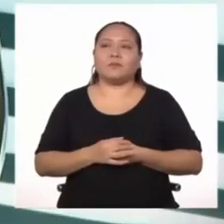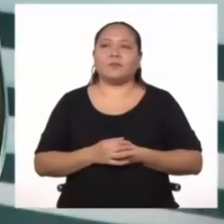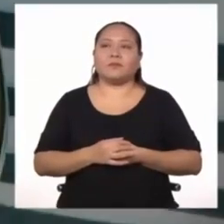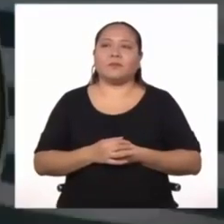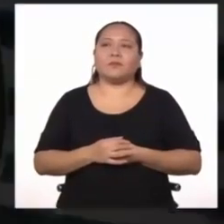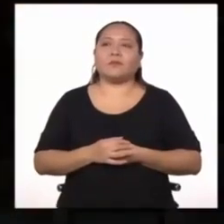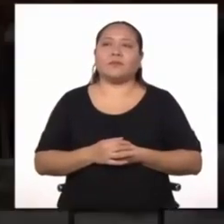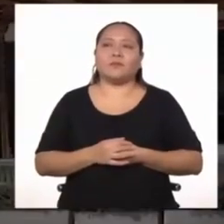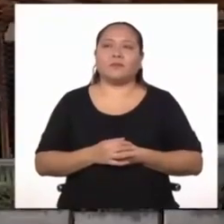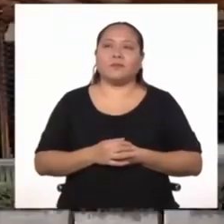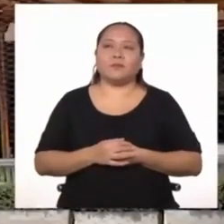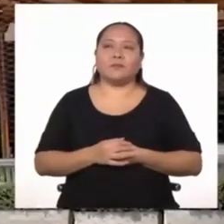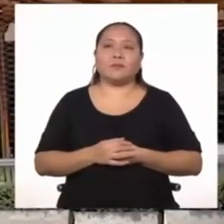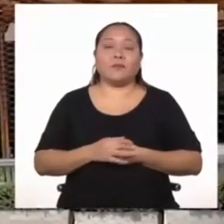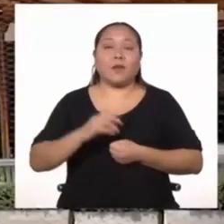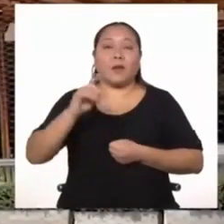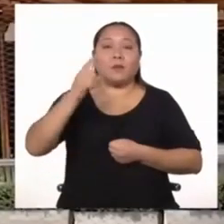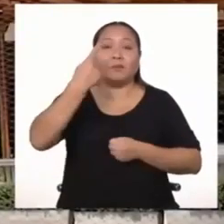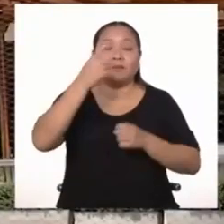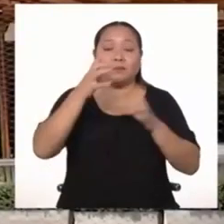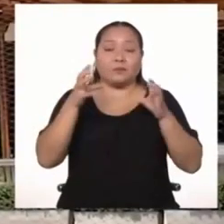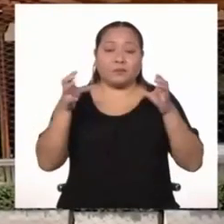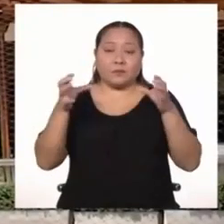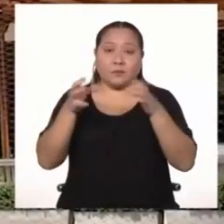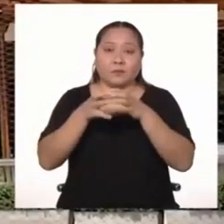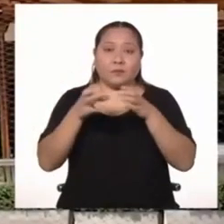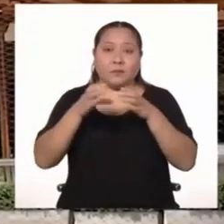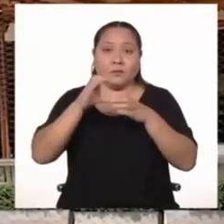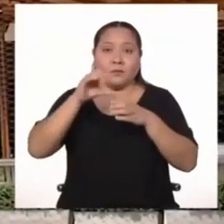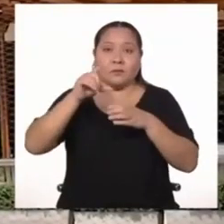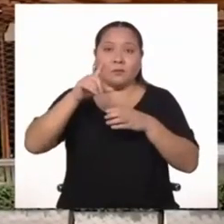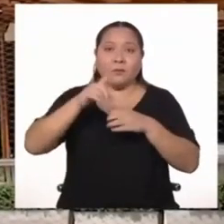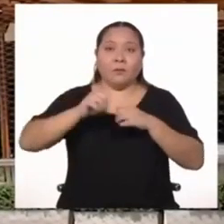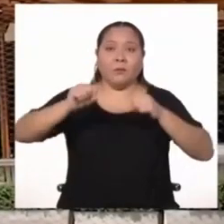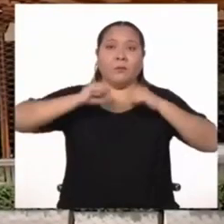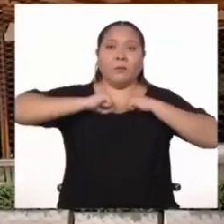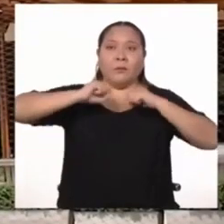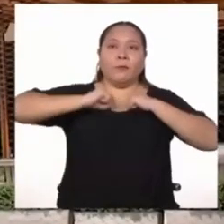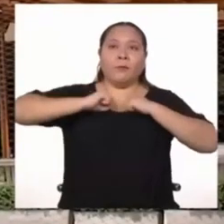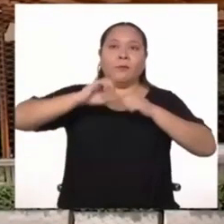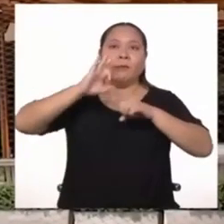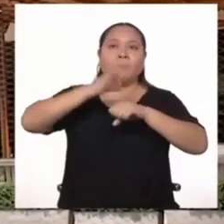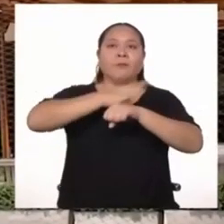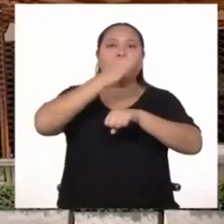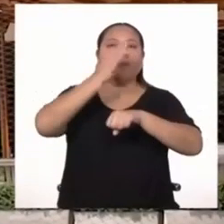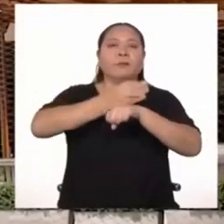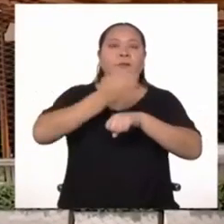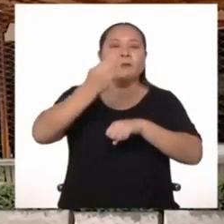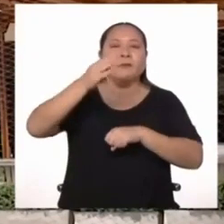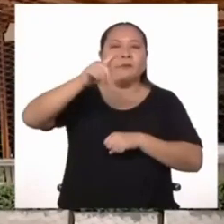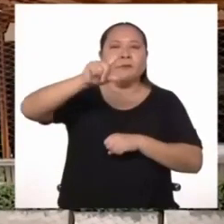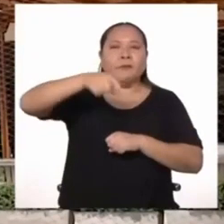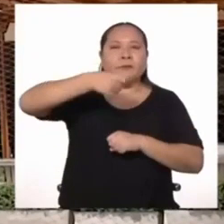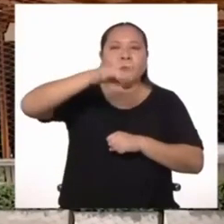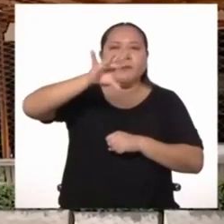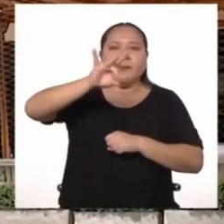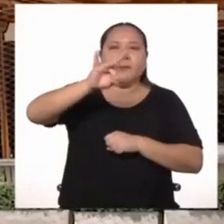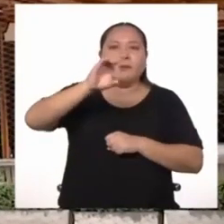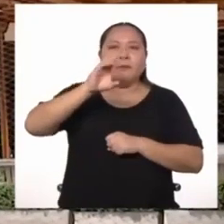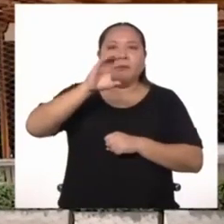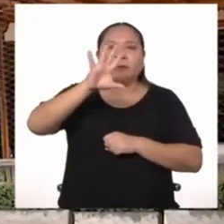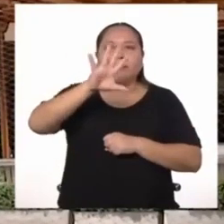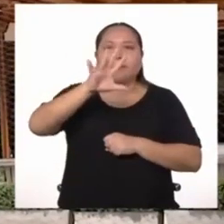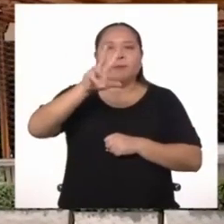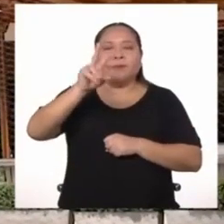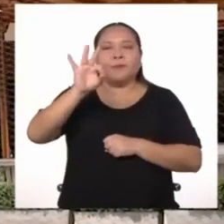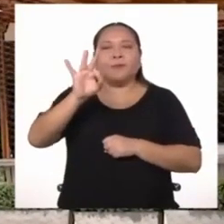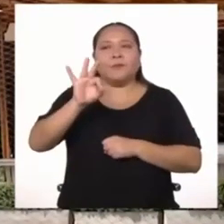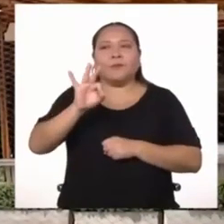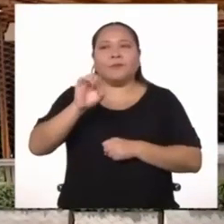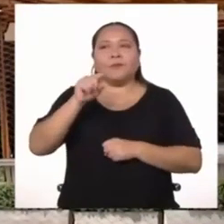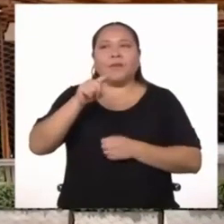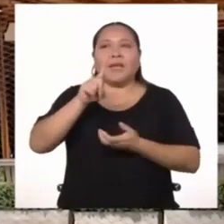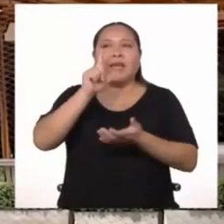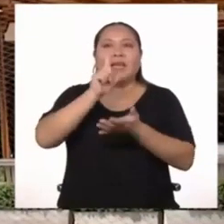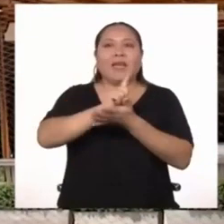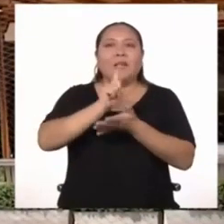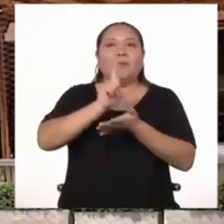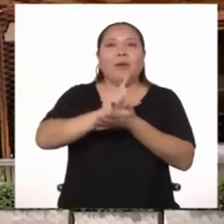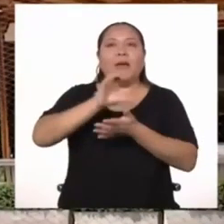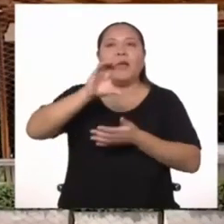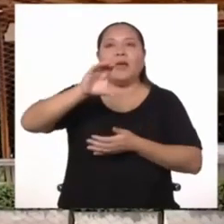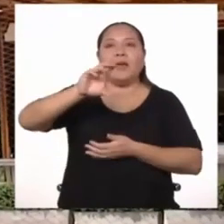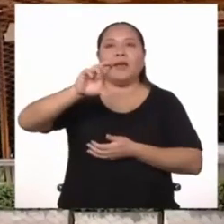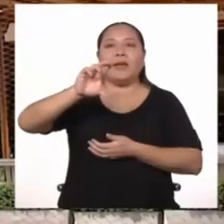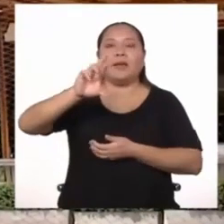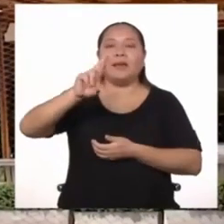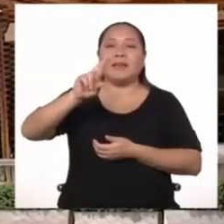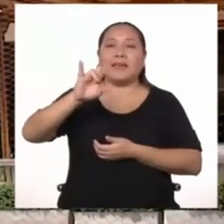El primer club deportivo fundado por los británicos en el Perú en 1859 fue el Lima Cricket.